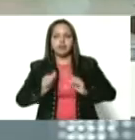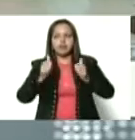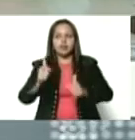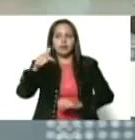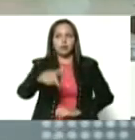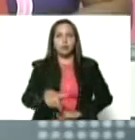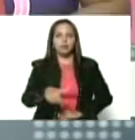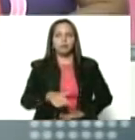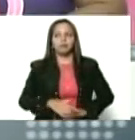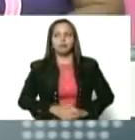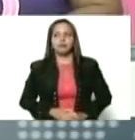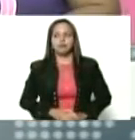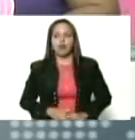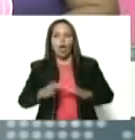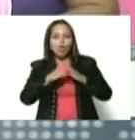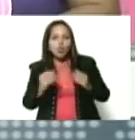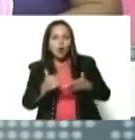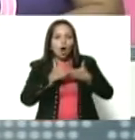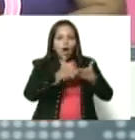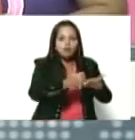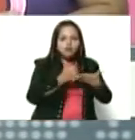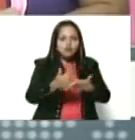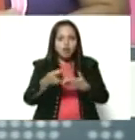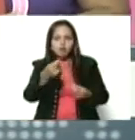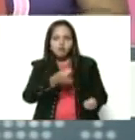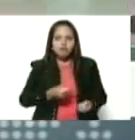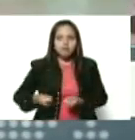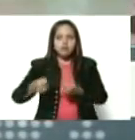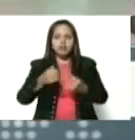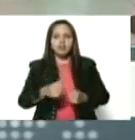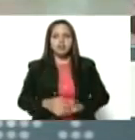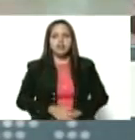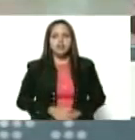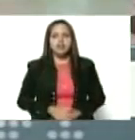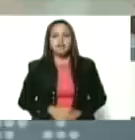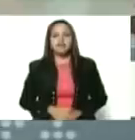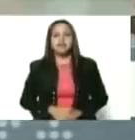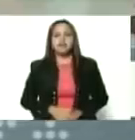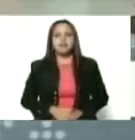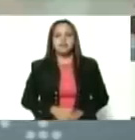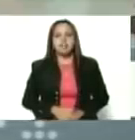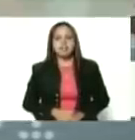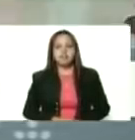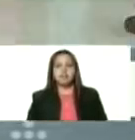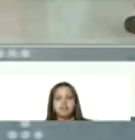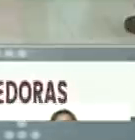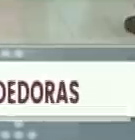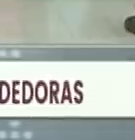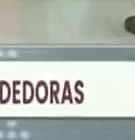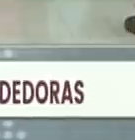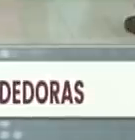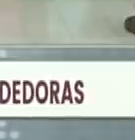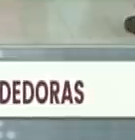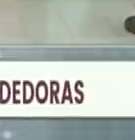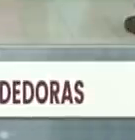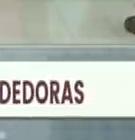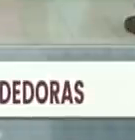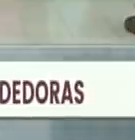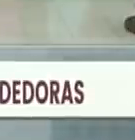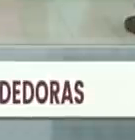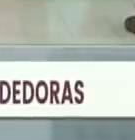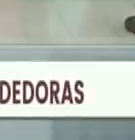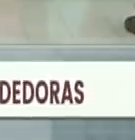hoy, todos los créditos que aprobemos y que se le entreguen a las mujeres,